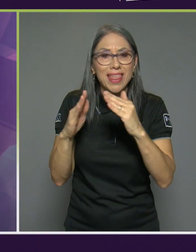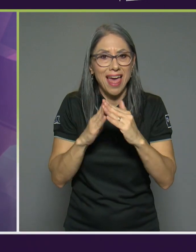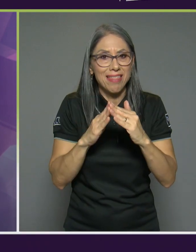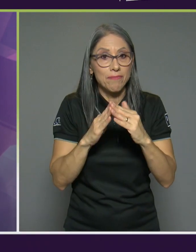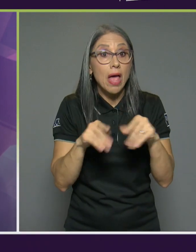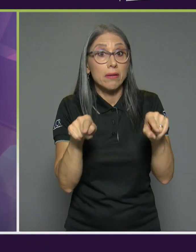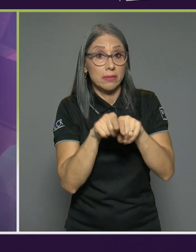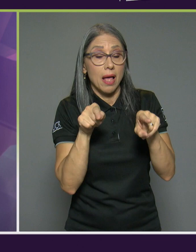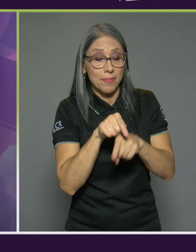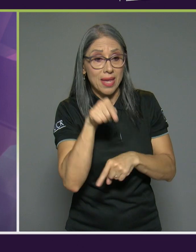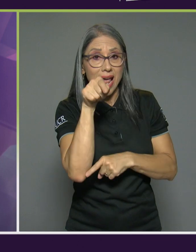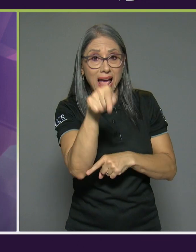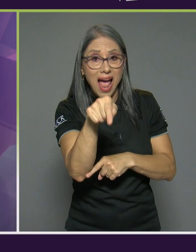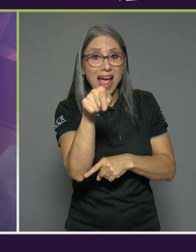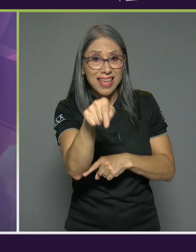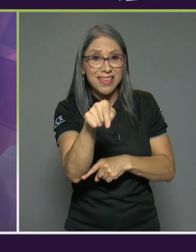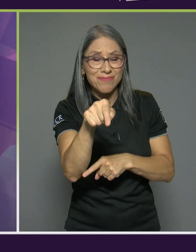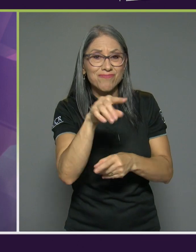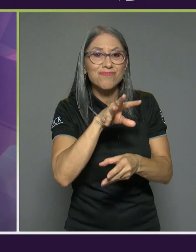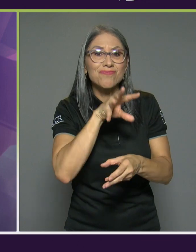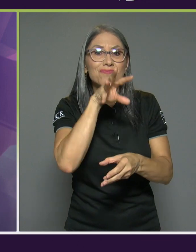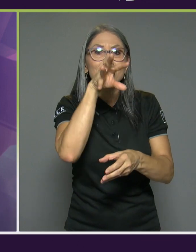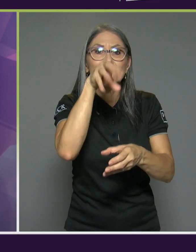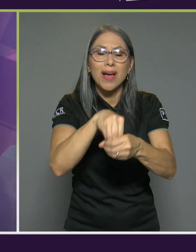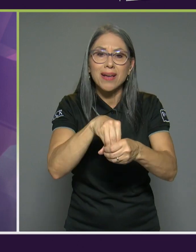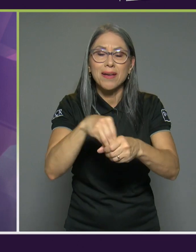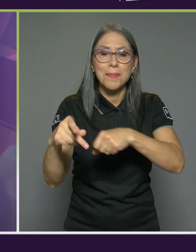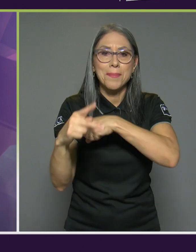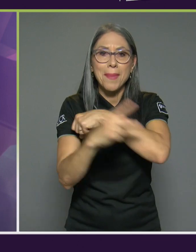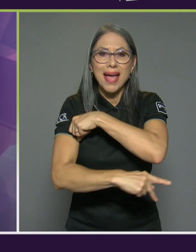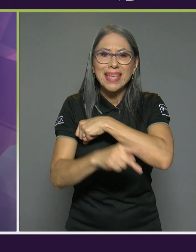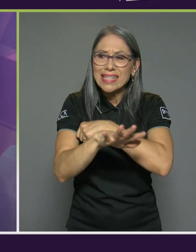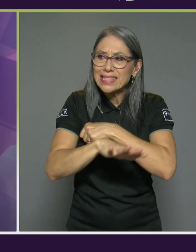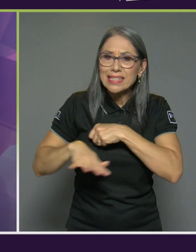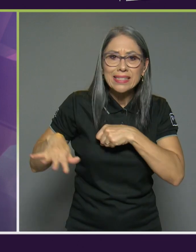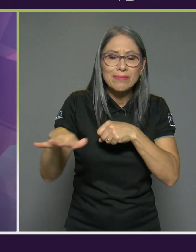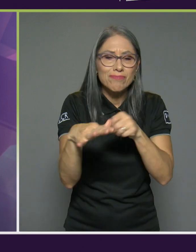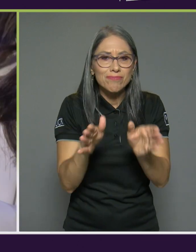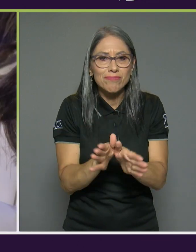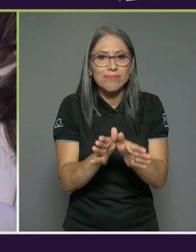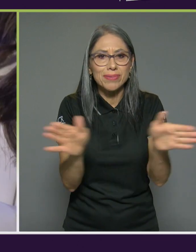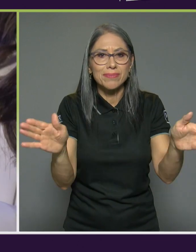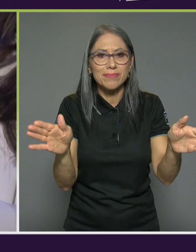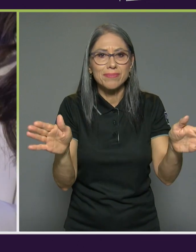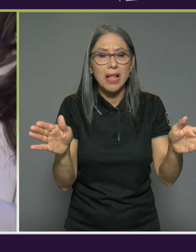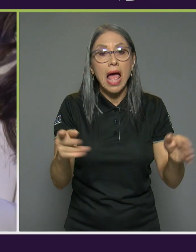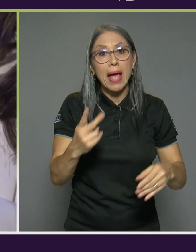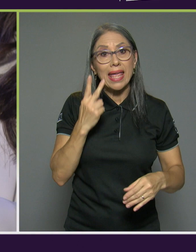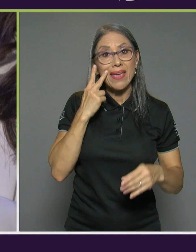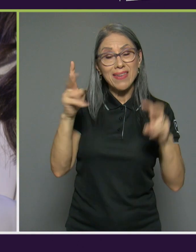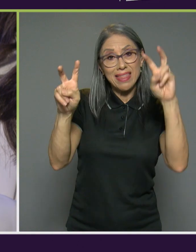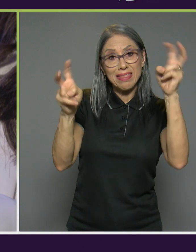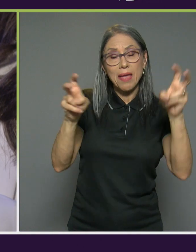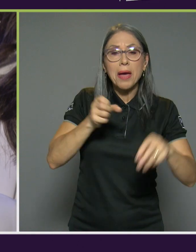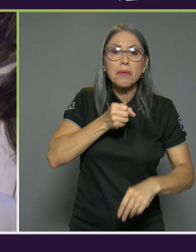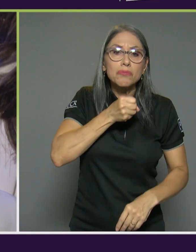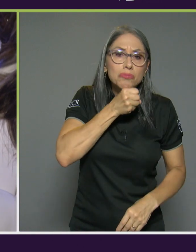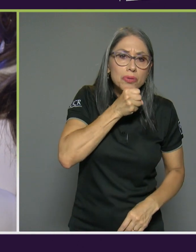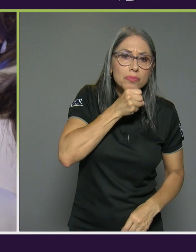decir que dentro de nuestro concepto es el país verdad a que vea el envejecimiento y la vejez